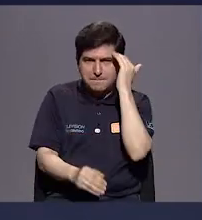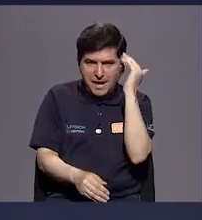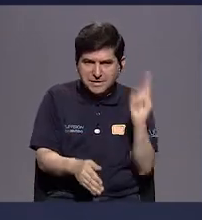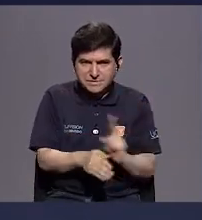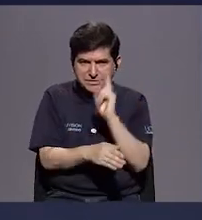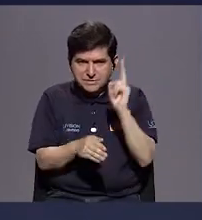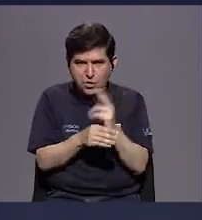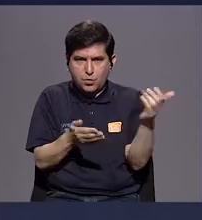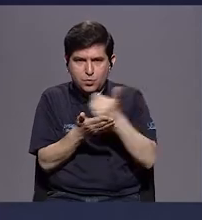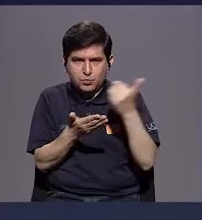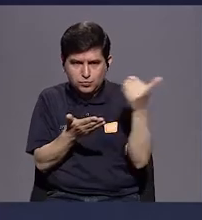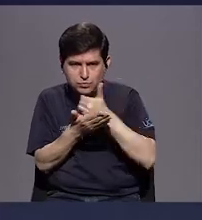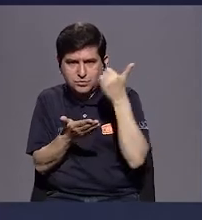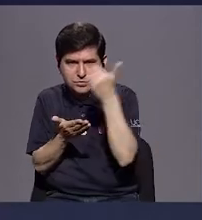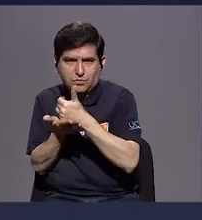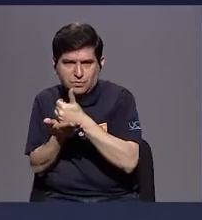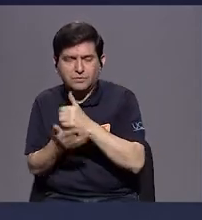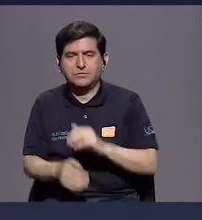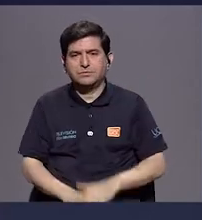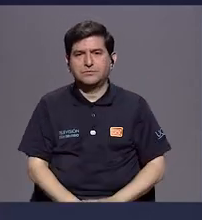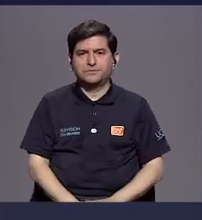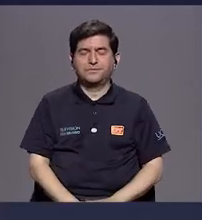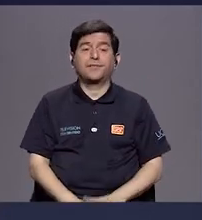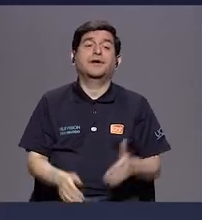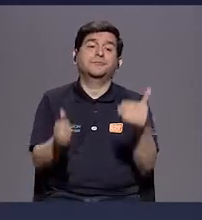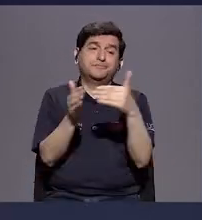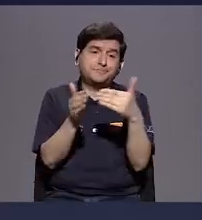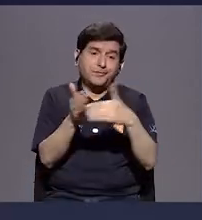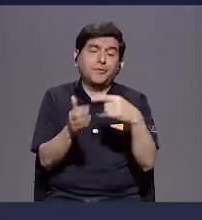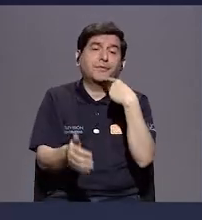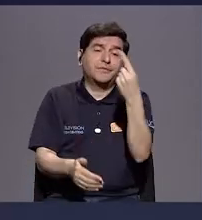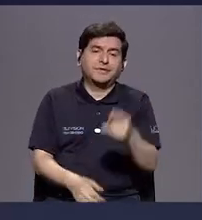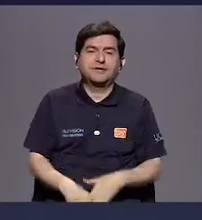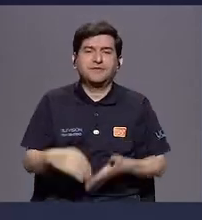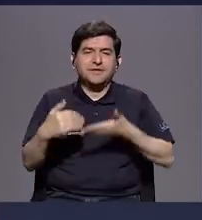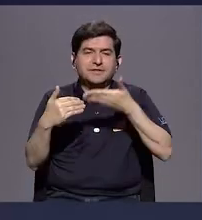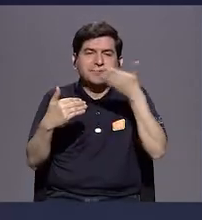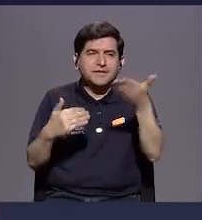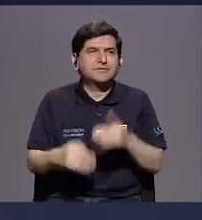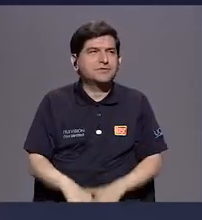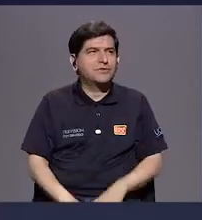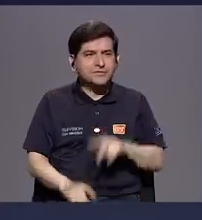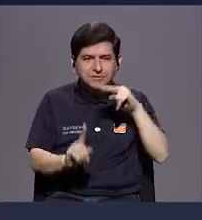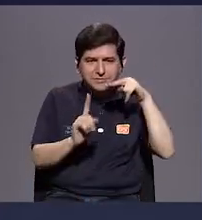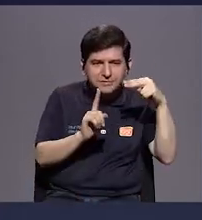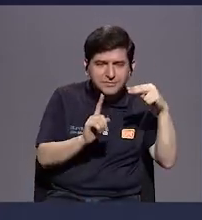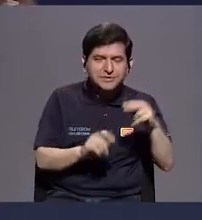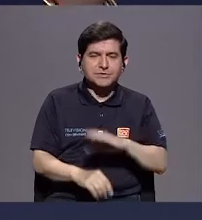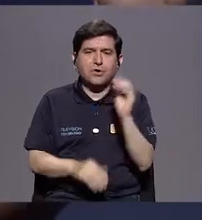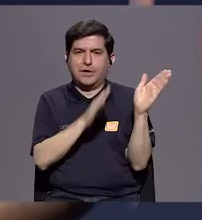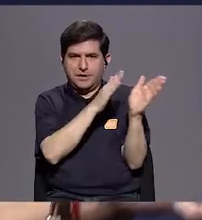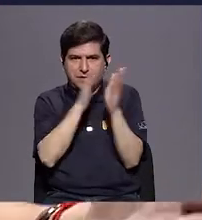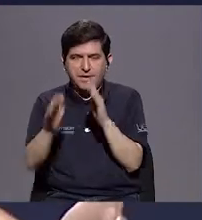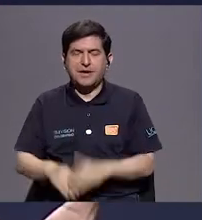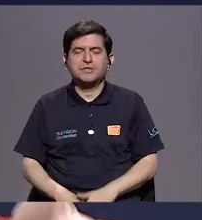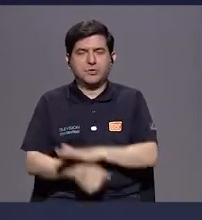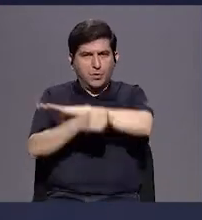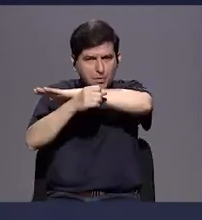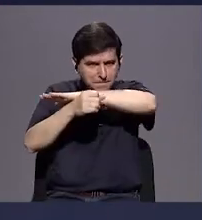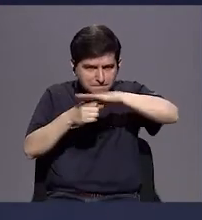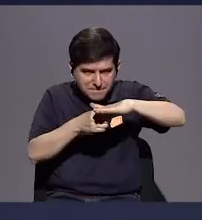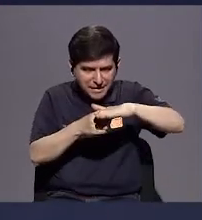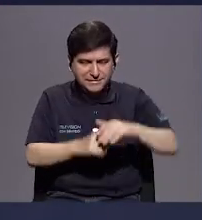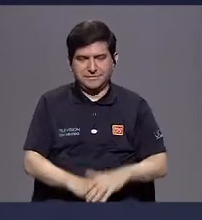de la utilización de los recursos, ¿verdad? Entonces, es donde nuevamente digo, las cosas tenemos que verlas y planificarlas de una manera integral,